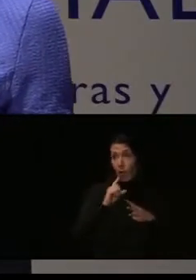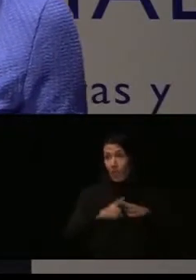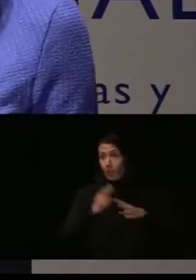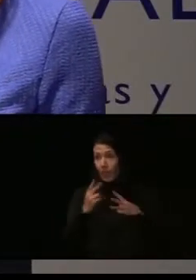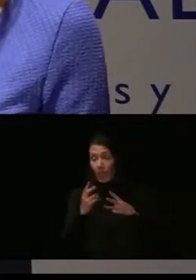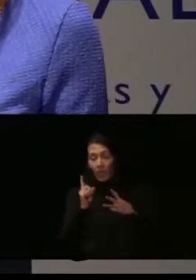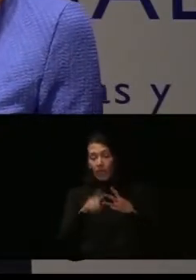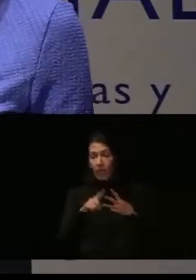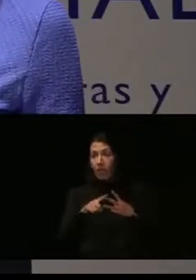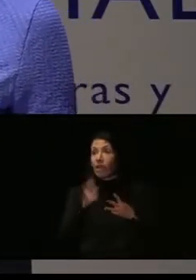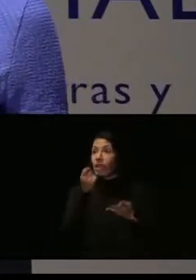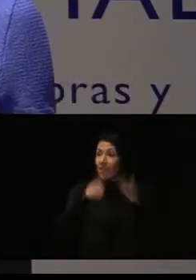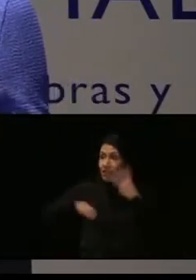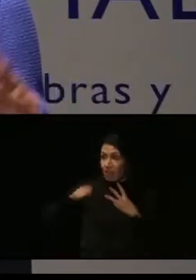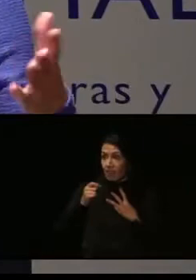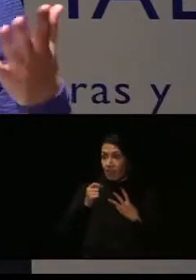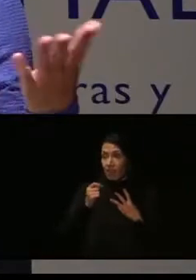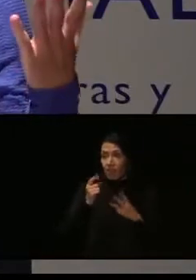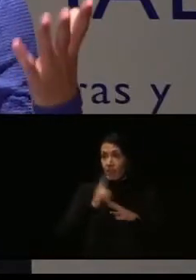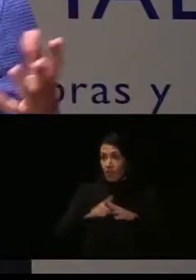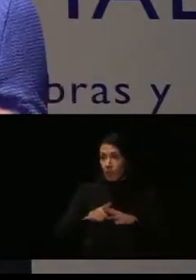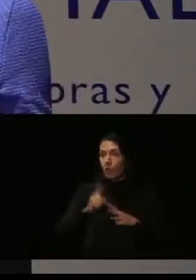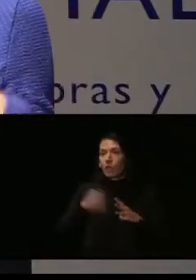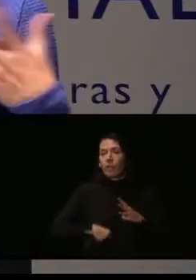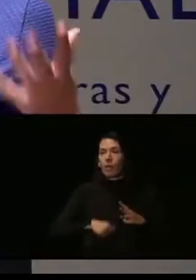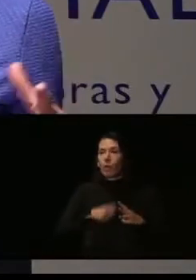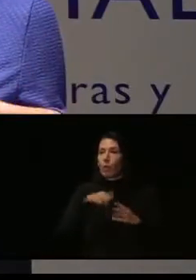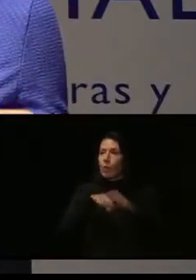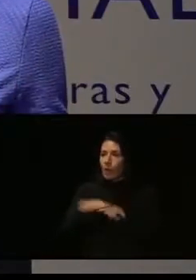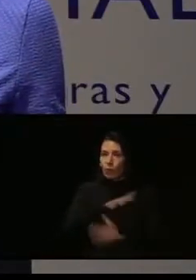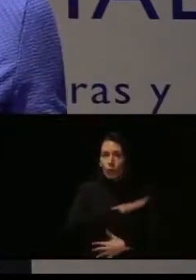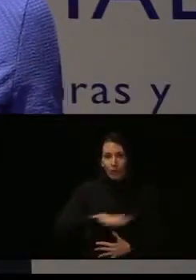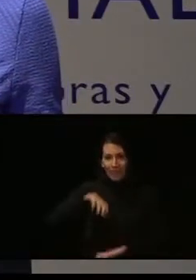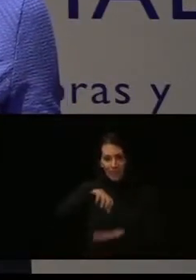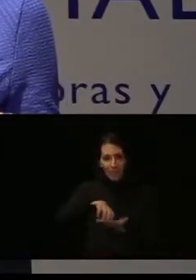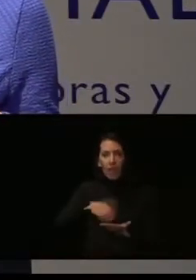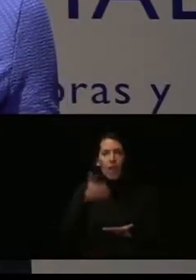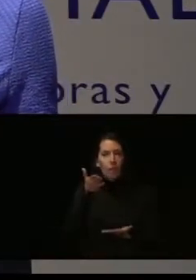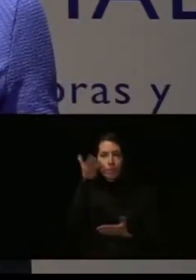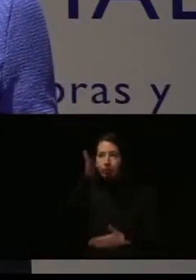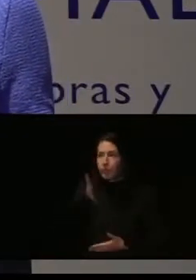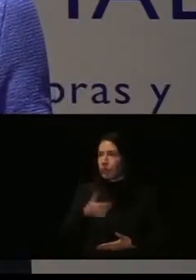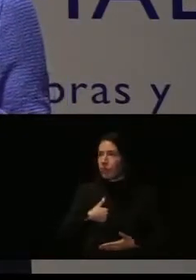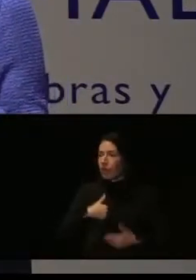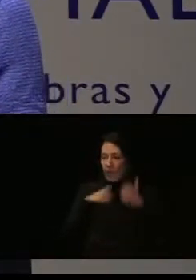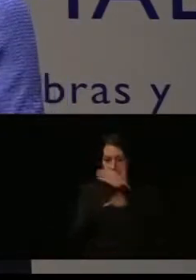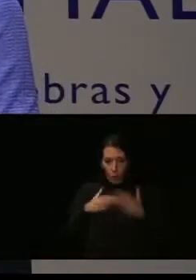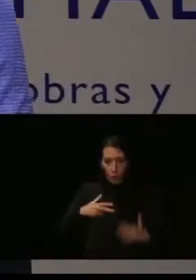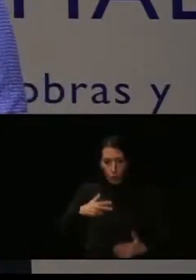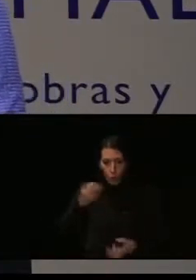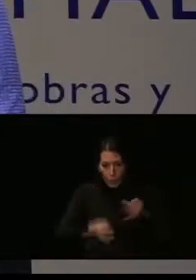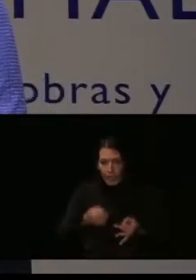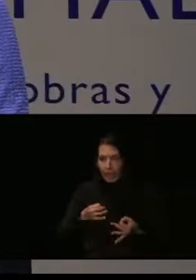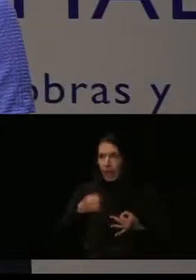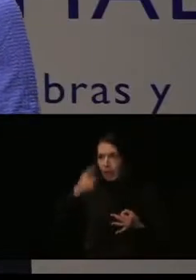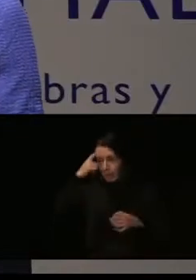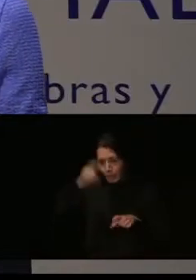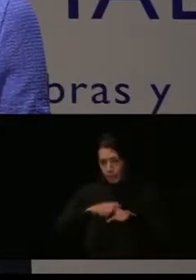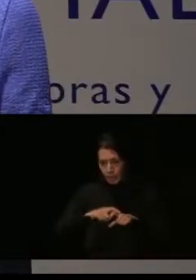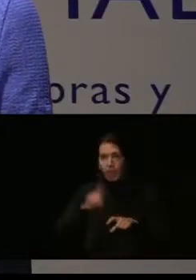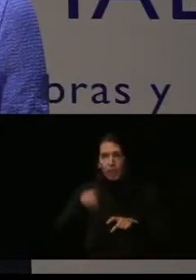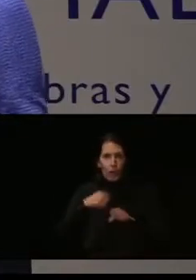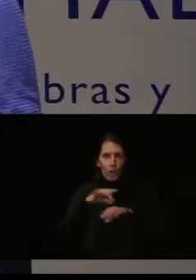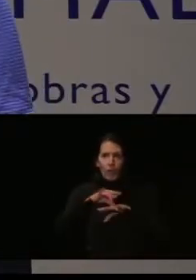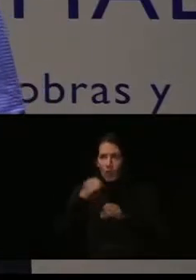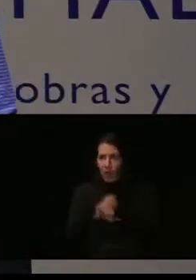trata y explotación sexual, hay recursos ambulatorios en los que se presta atención jurídica, social, psicológica, y también de orientación laboral